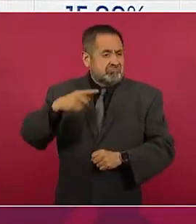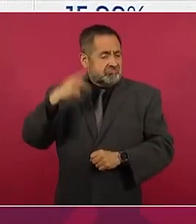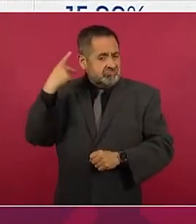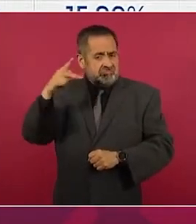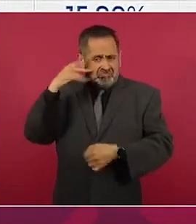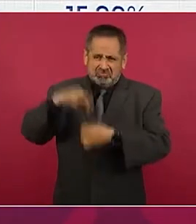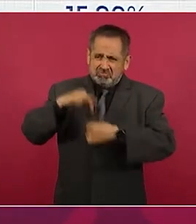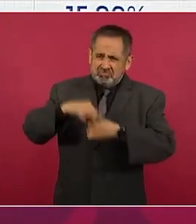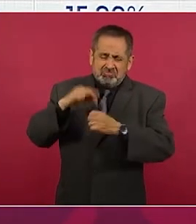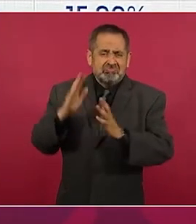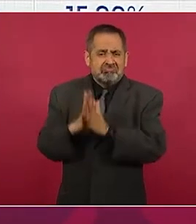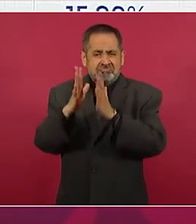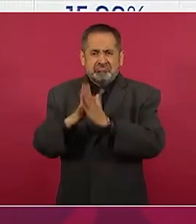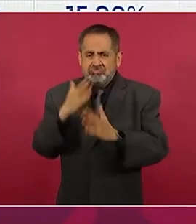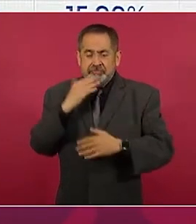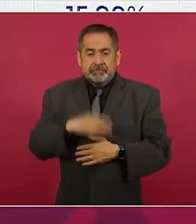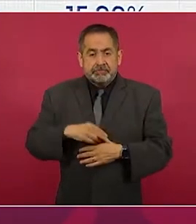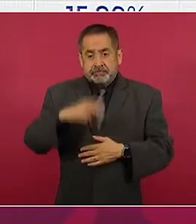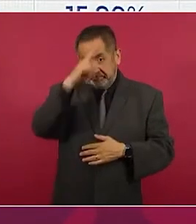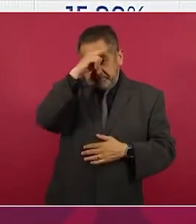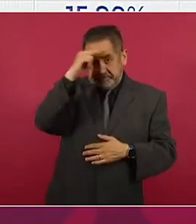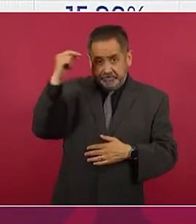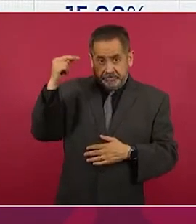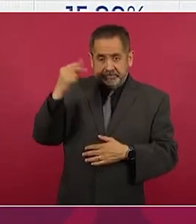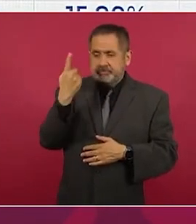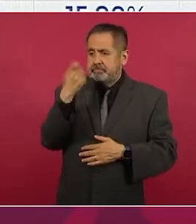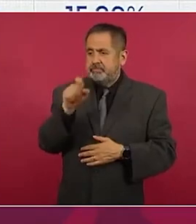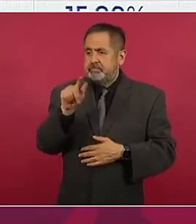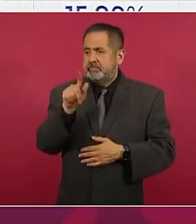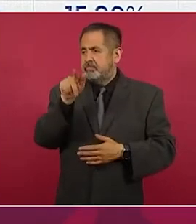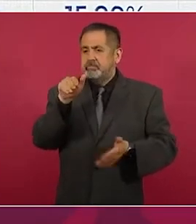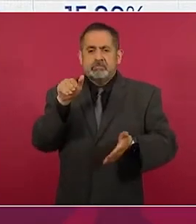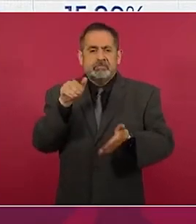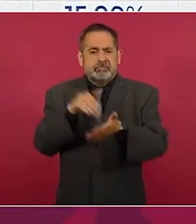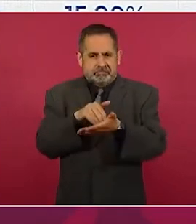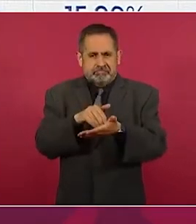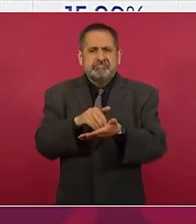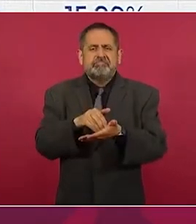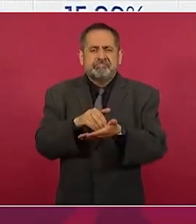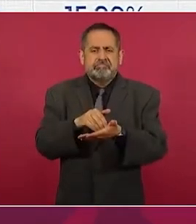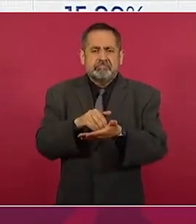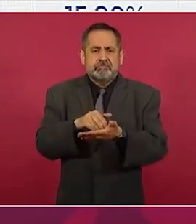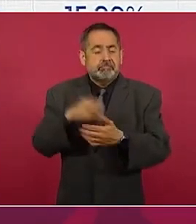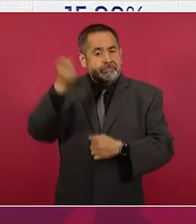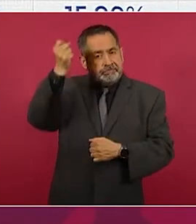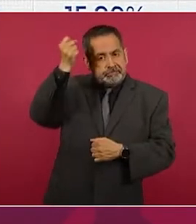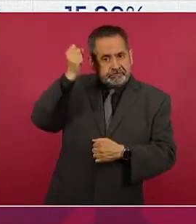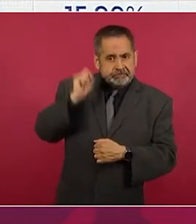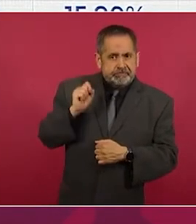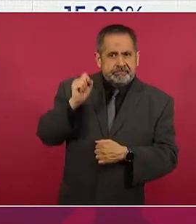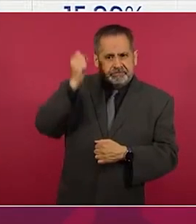Nayarit, 171 mil. Nayarit, Sinaloa,